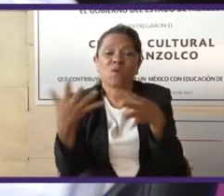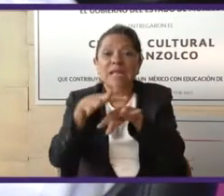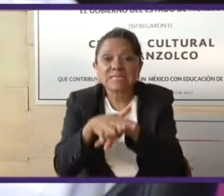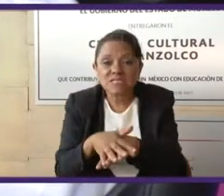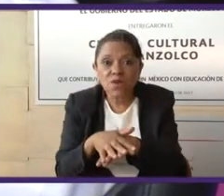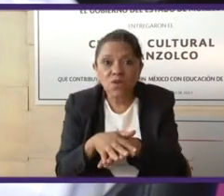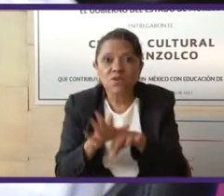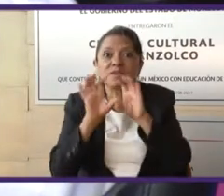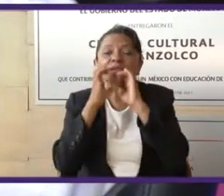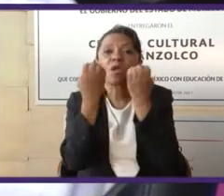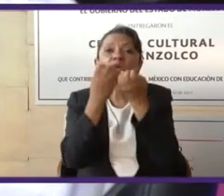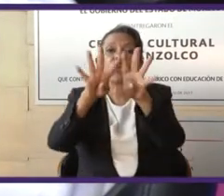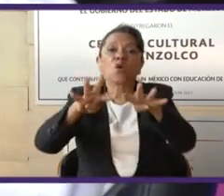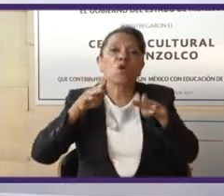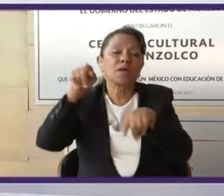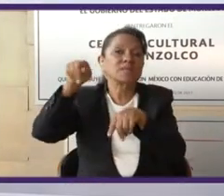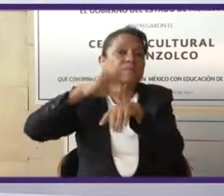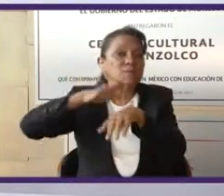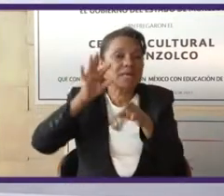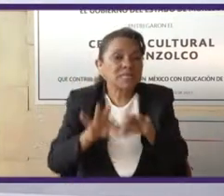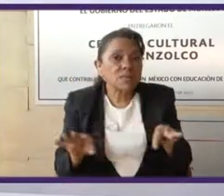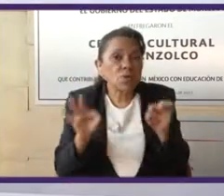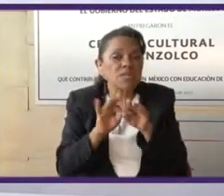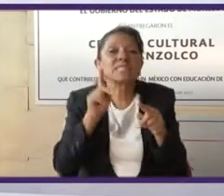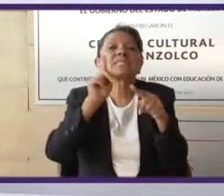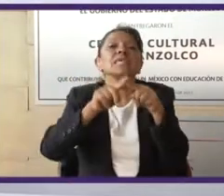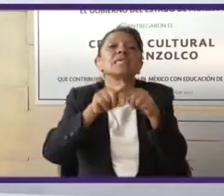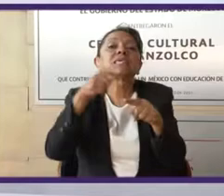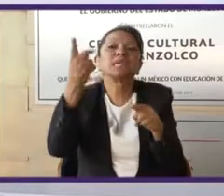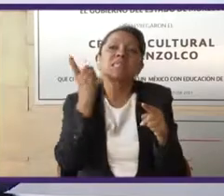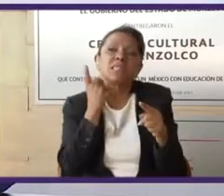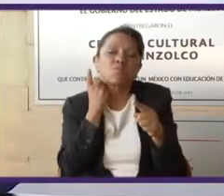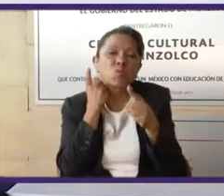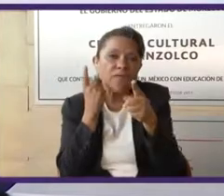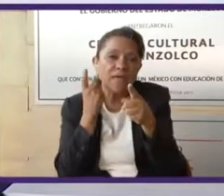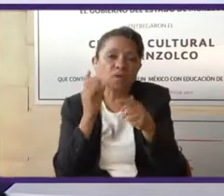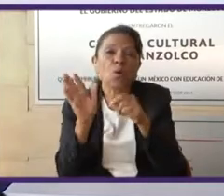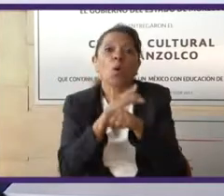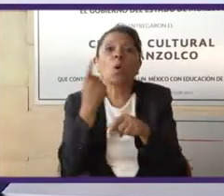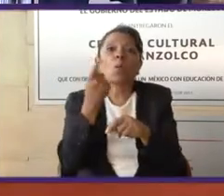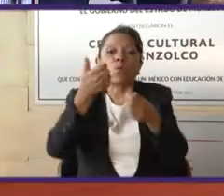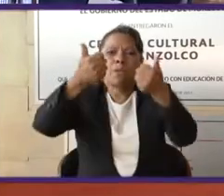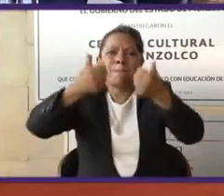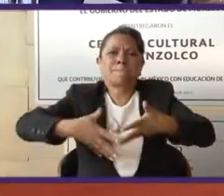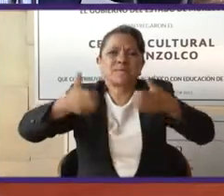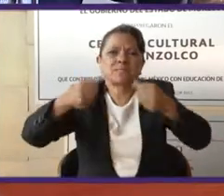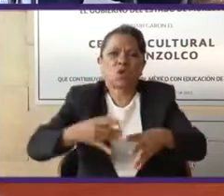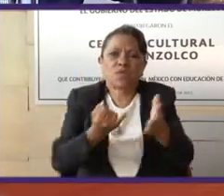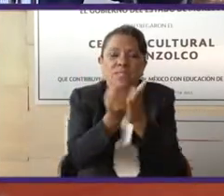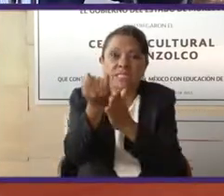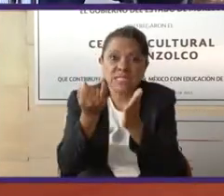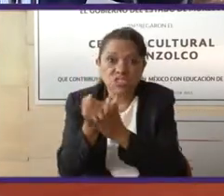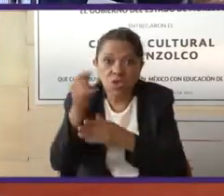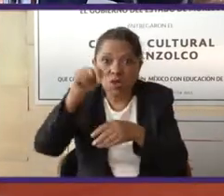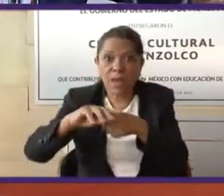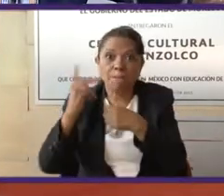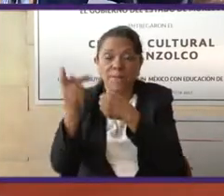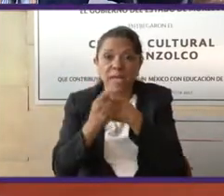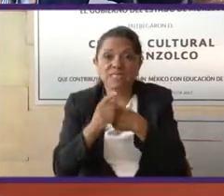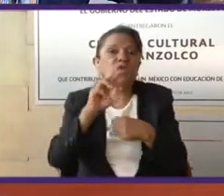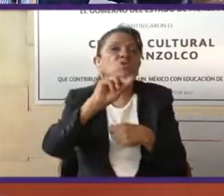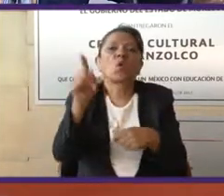parlamentaria. ¿De quiénes van al parlamento? Porque el peso de la decisión de este país no van a estar en el presidente,